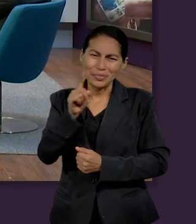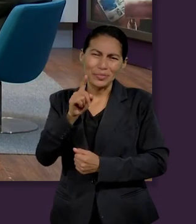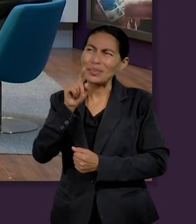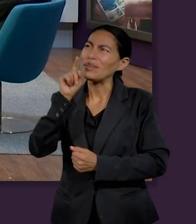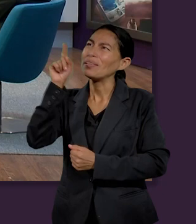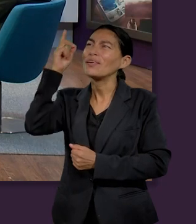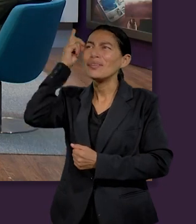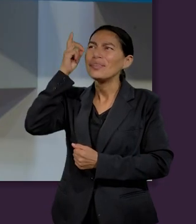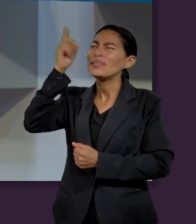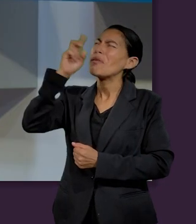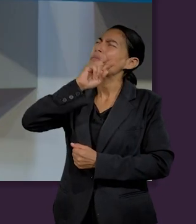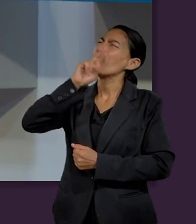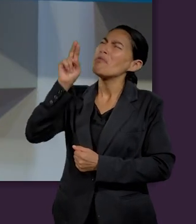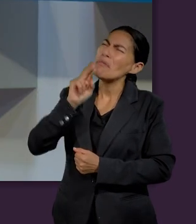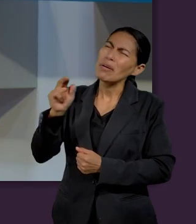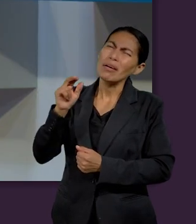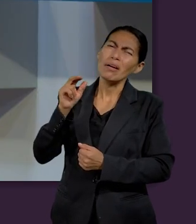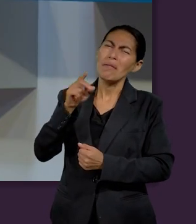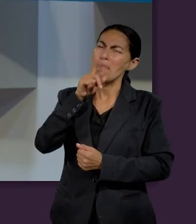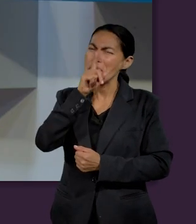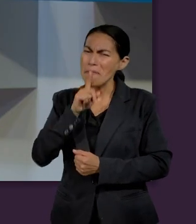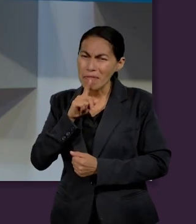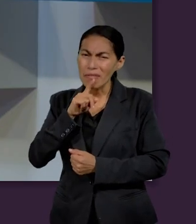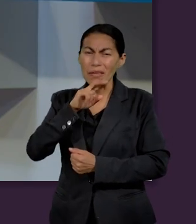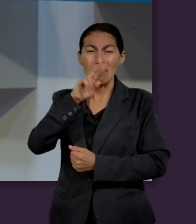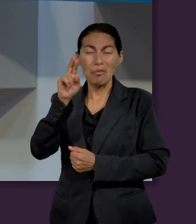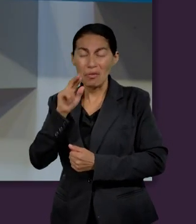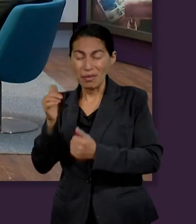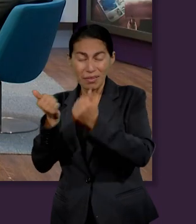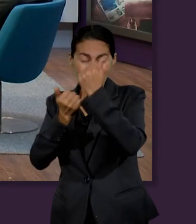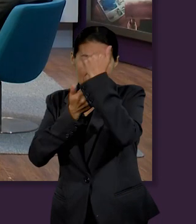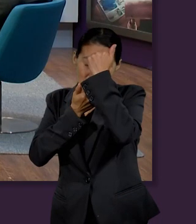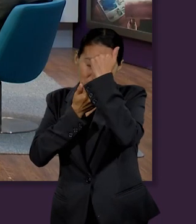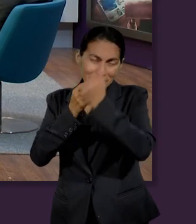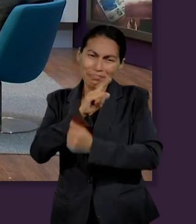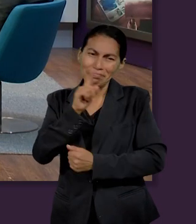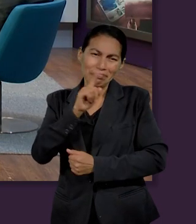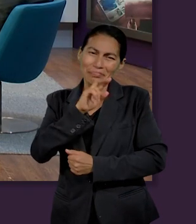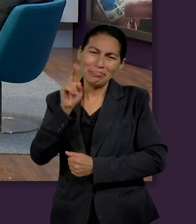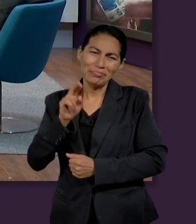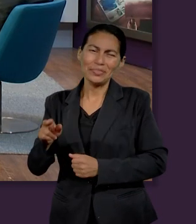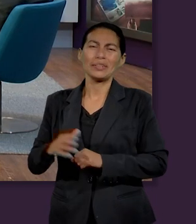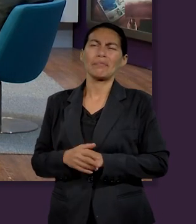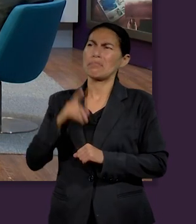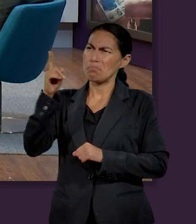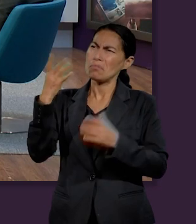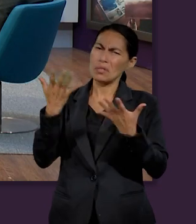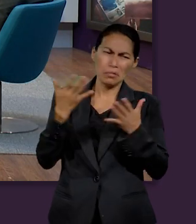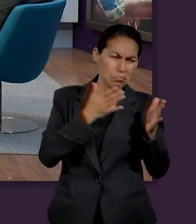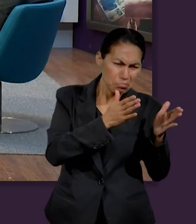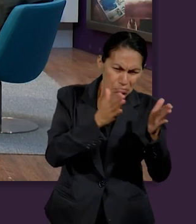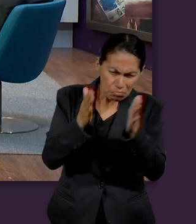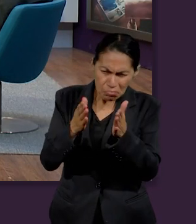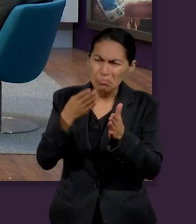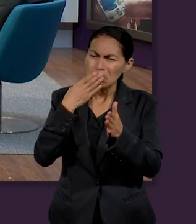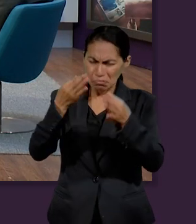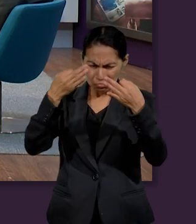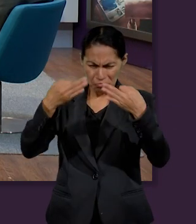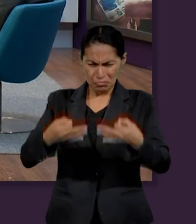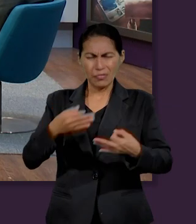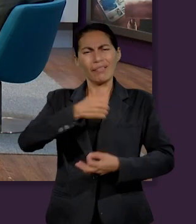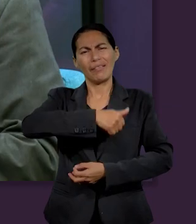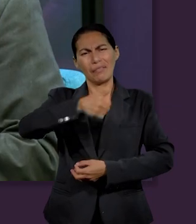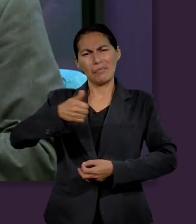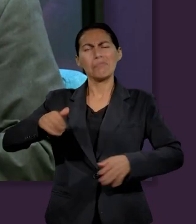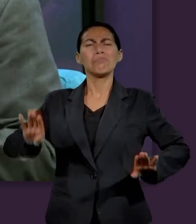a su tiempo y a como a él le parezca conveniente para nuestro bien y en este caso